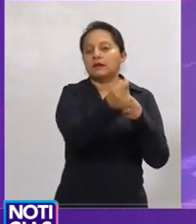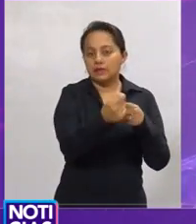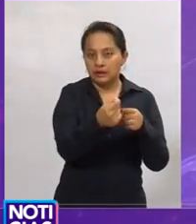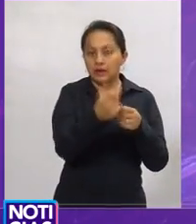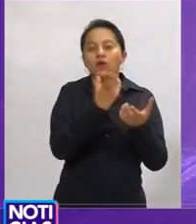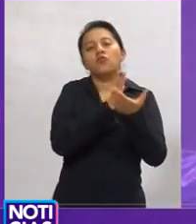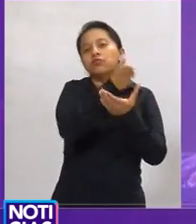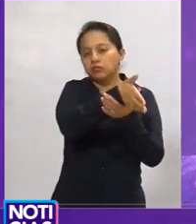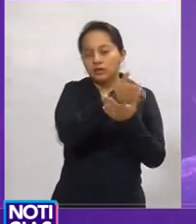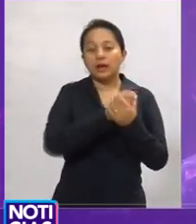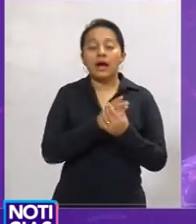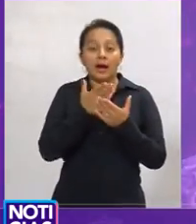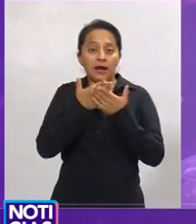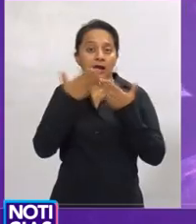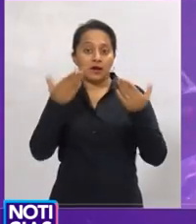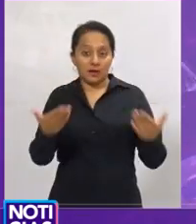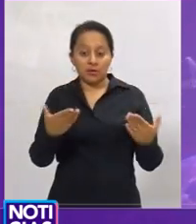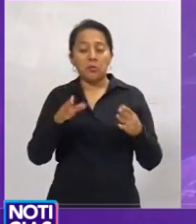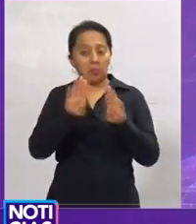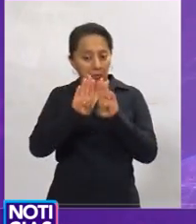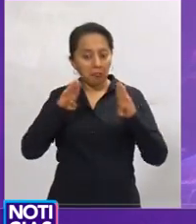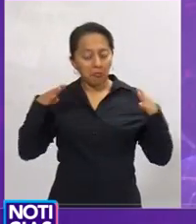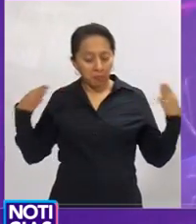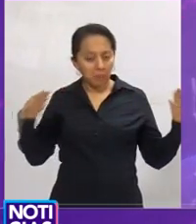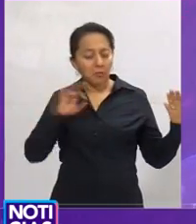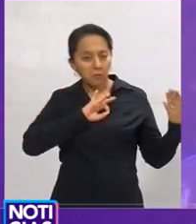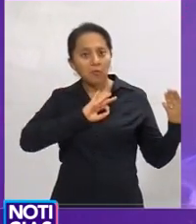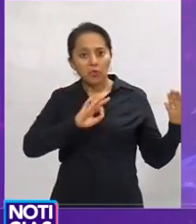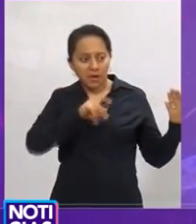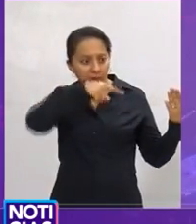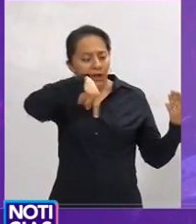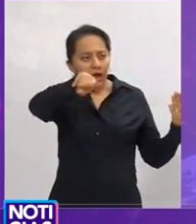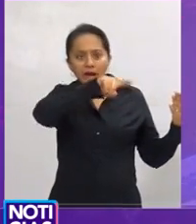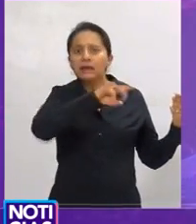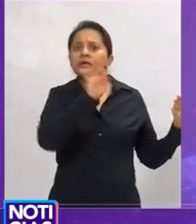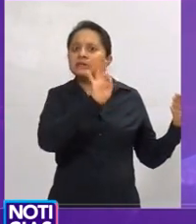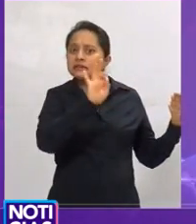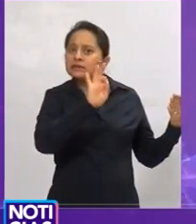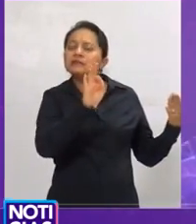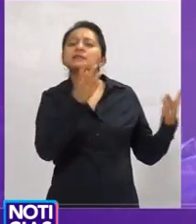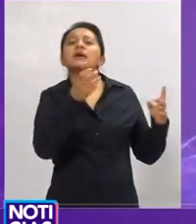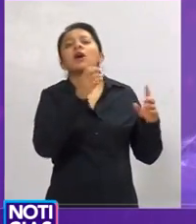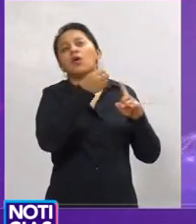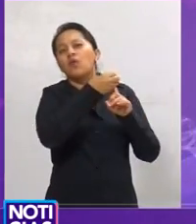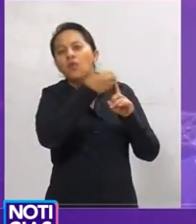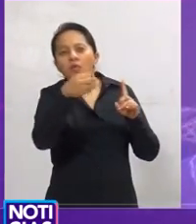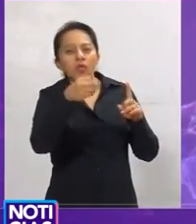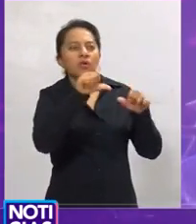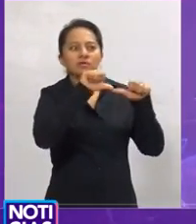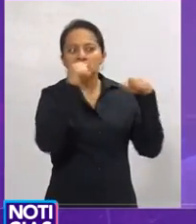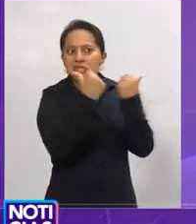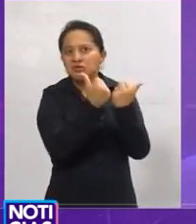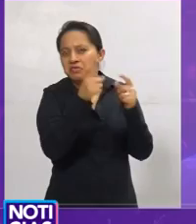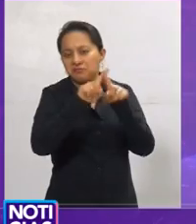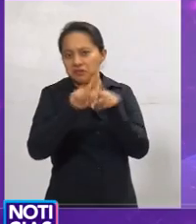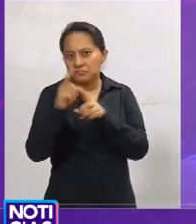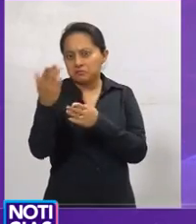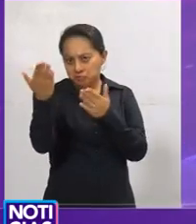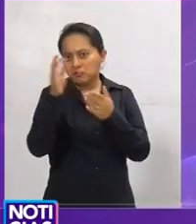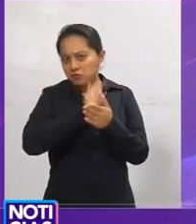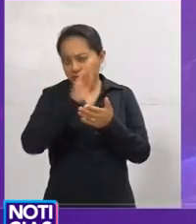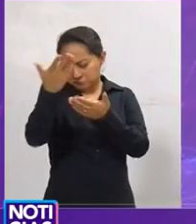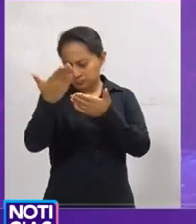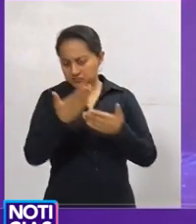puertas están abiertas a cualquier organización relacionada con bicicletas que quiera conocerlo. Informa además que para la próxima